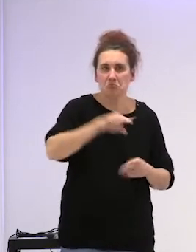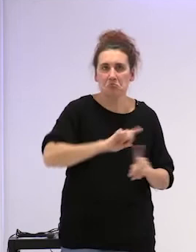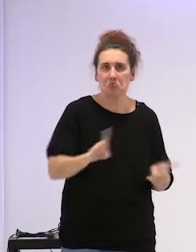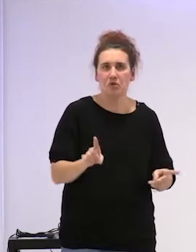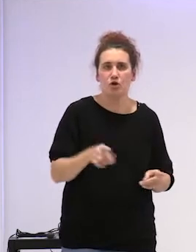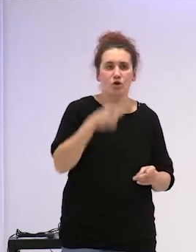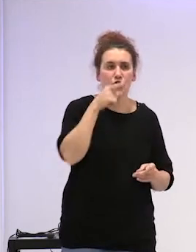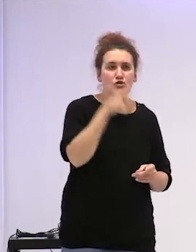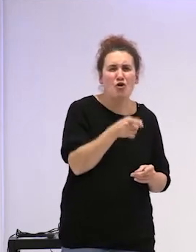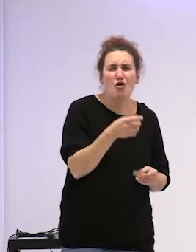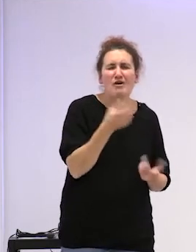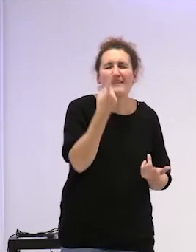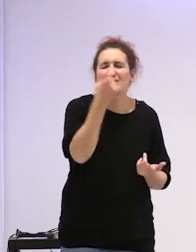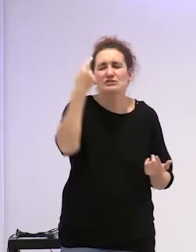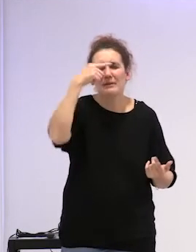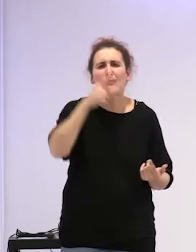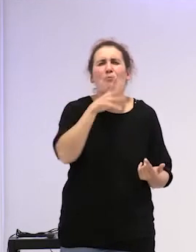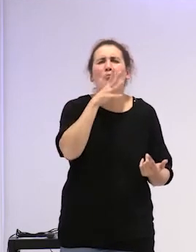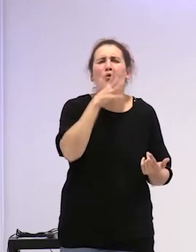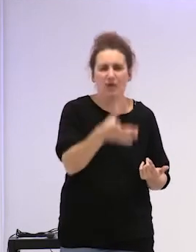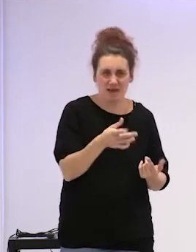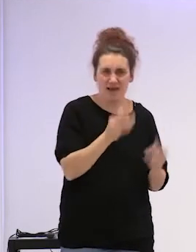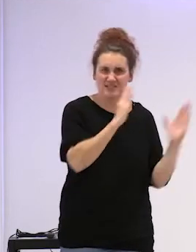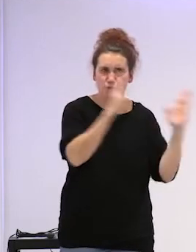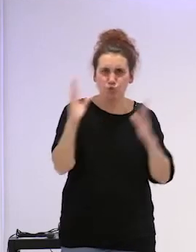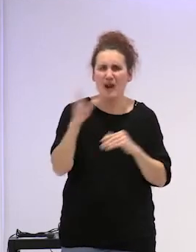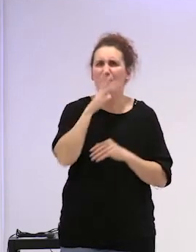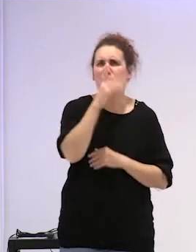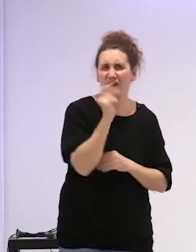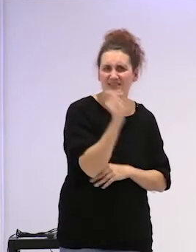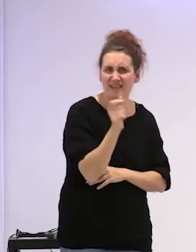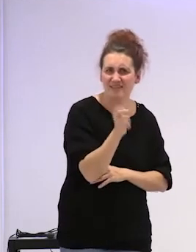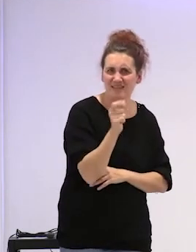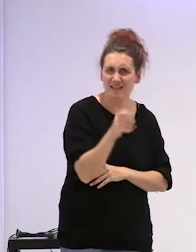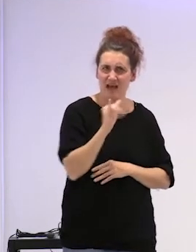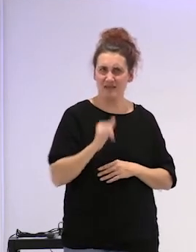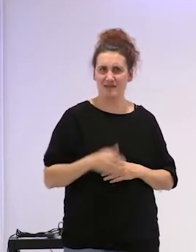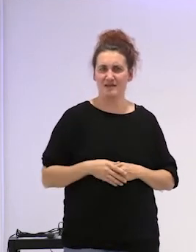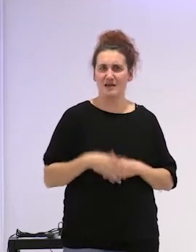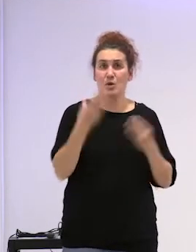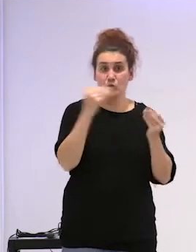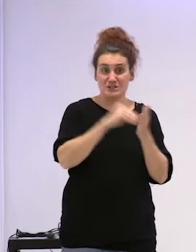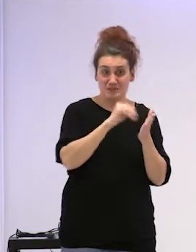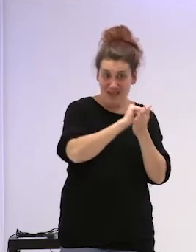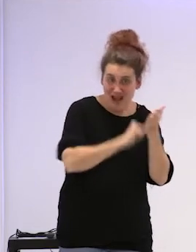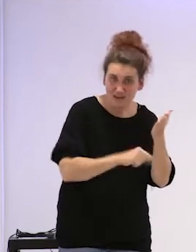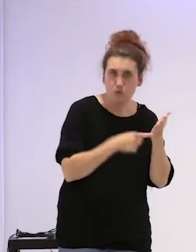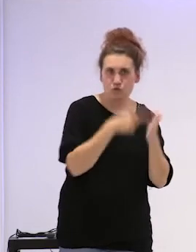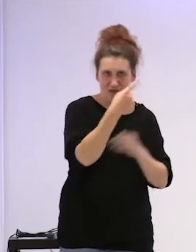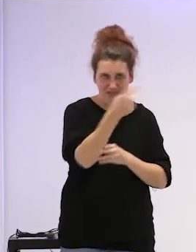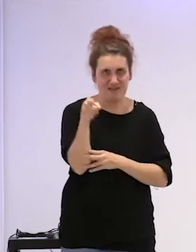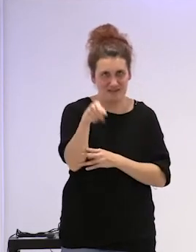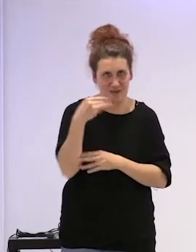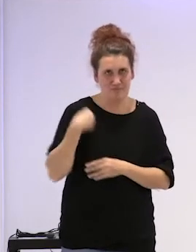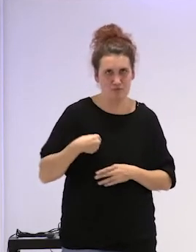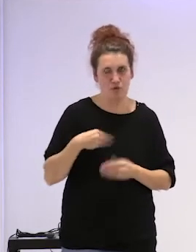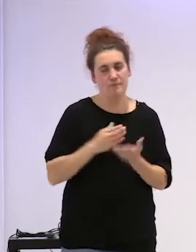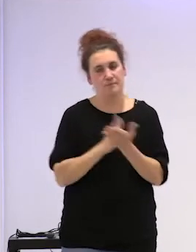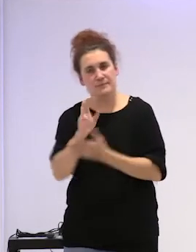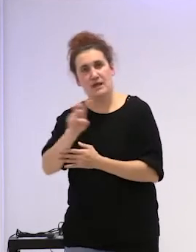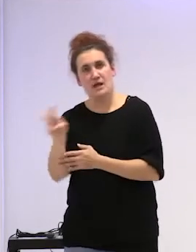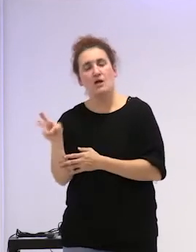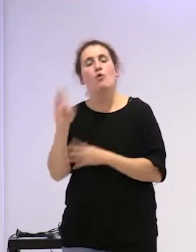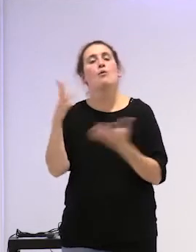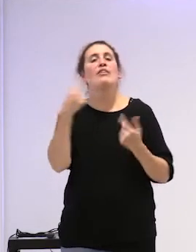es por qué esto es cotidiano por qué es estructural y es muchas veces los artículos que hacen falta por otro lado cuando